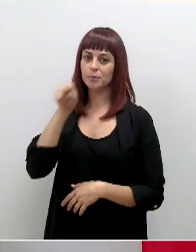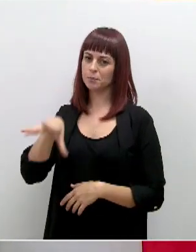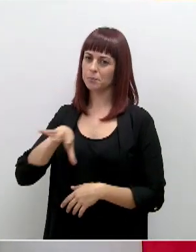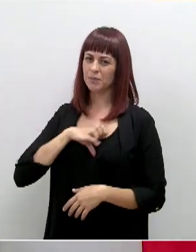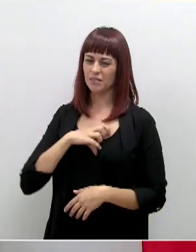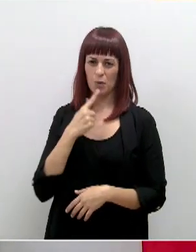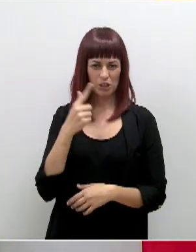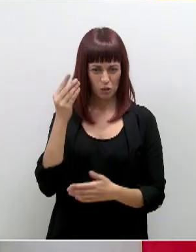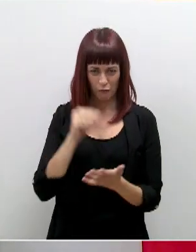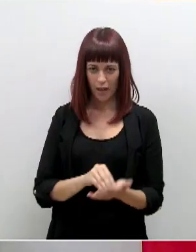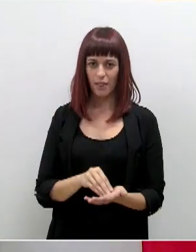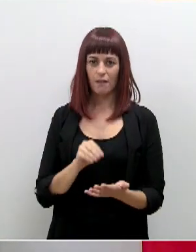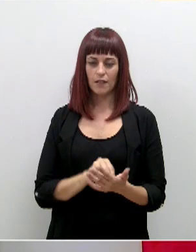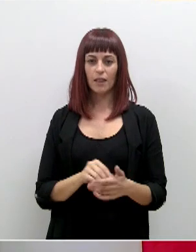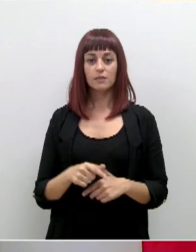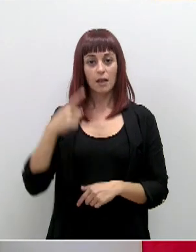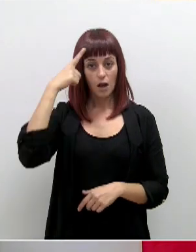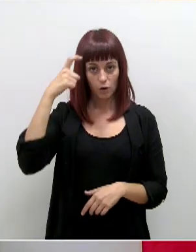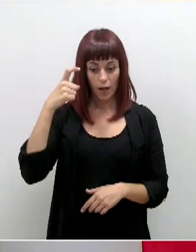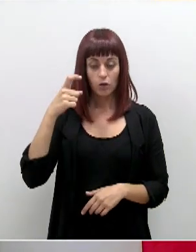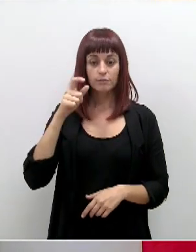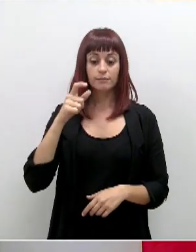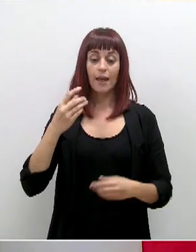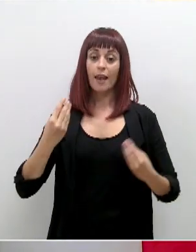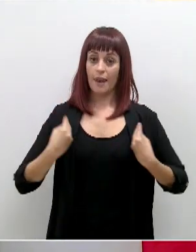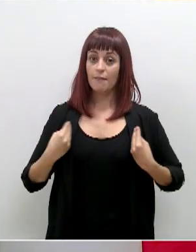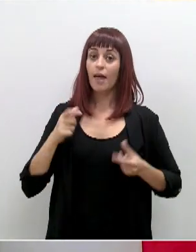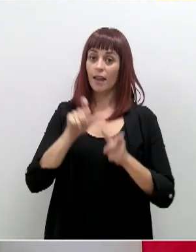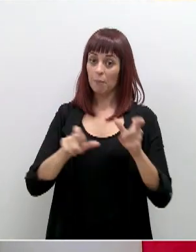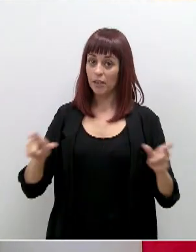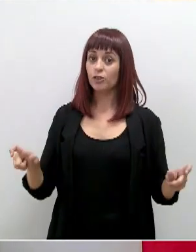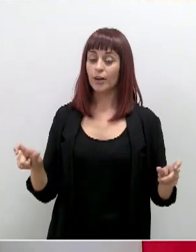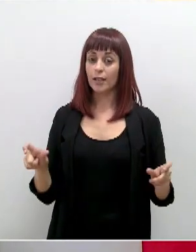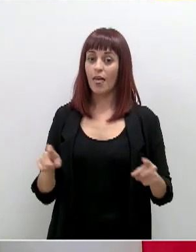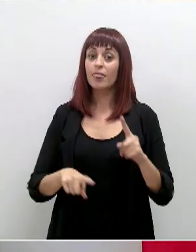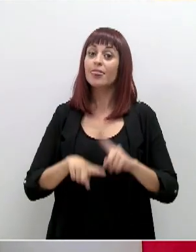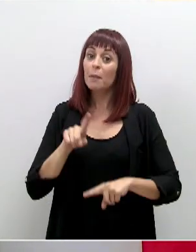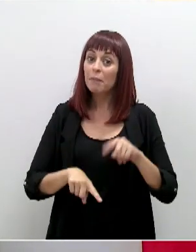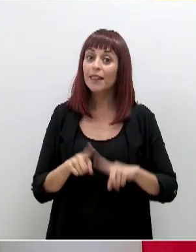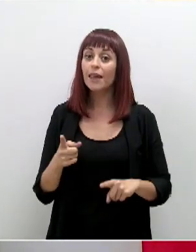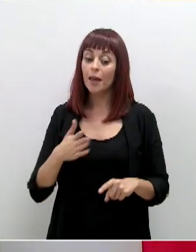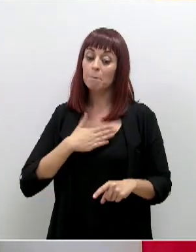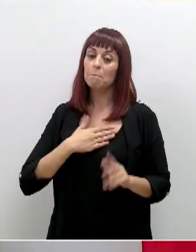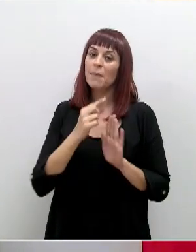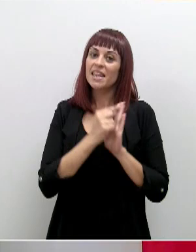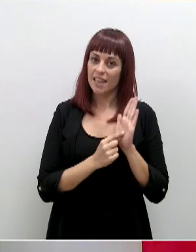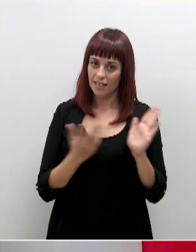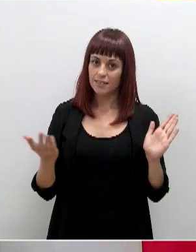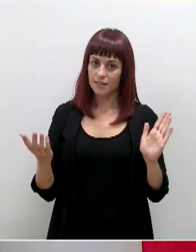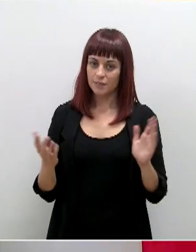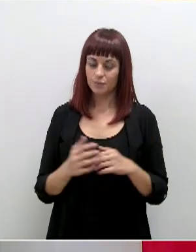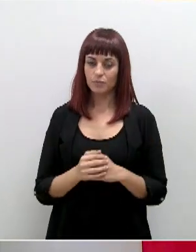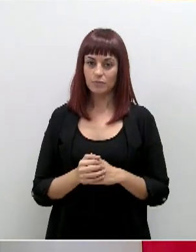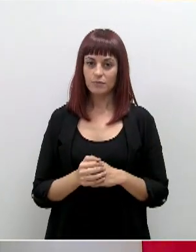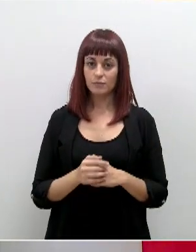repetidas ocasiones. Recordamos, pues, que la vida de muchas personas depende de la toma de medidas. Y recordar también